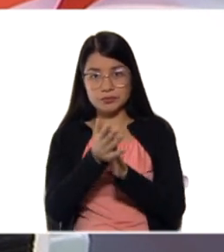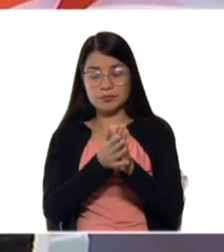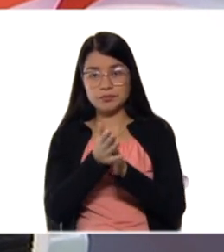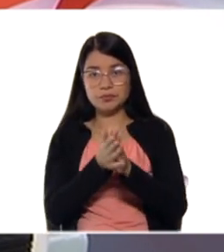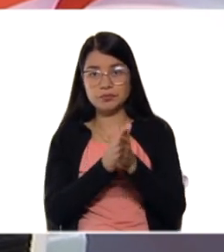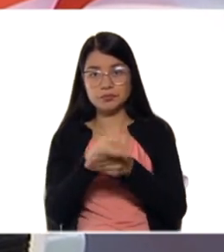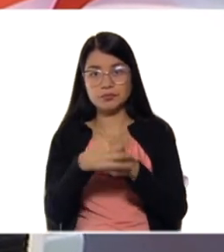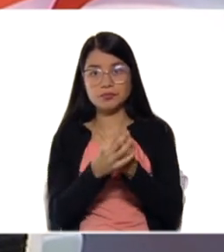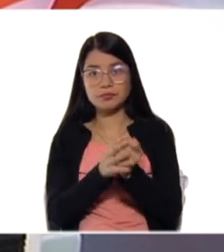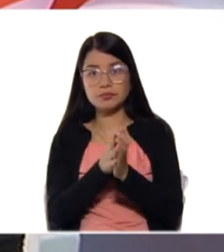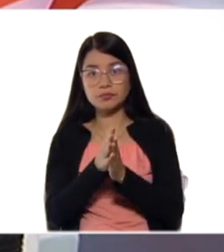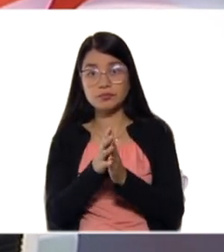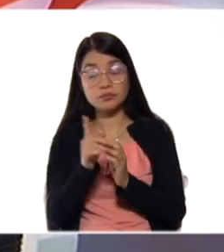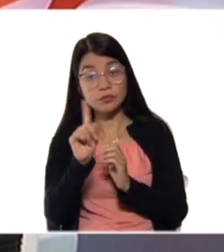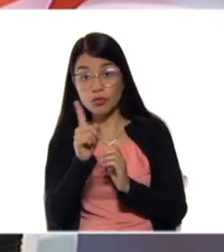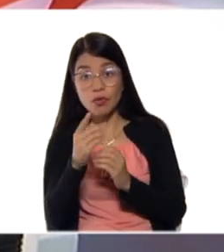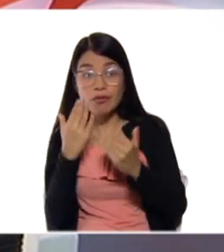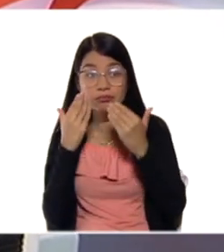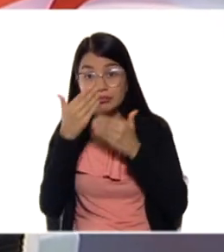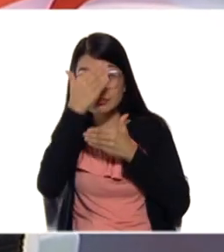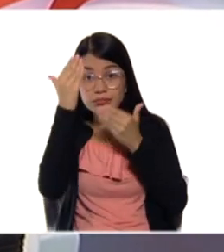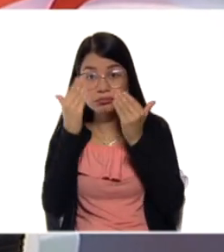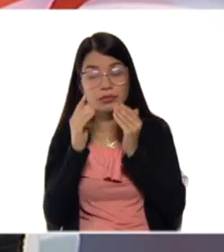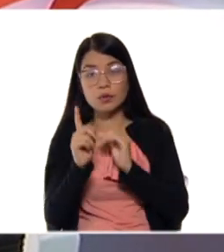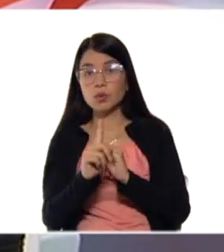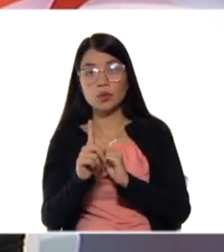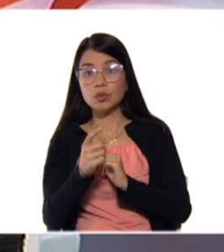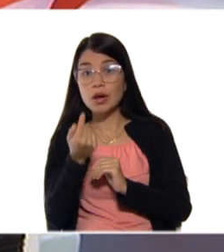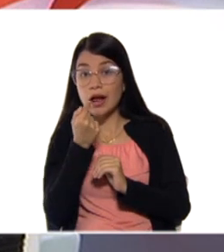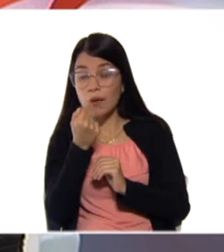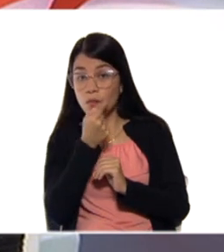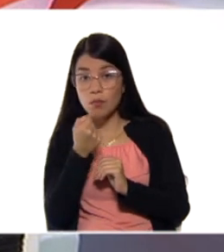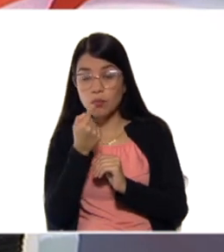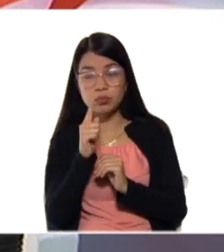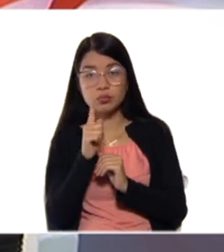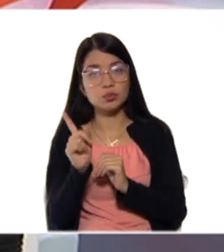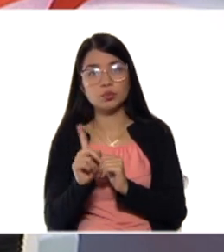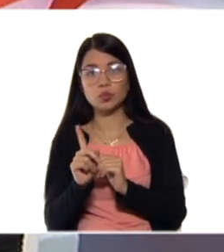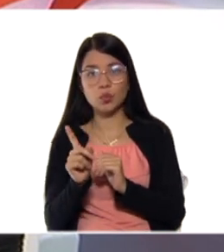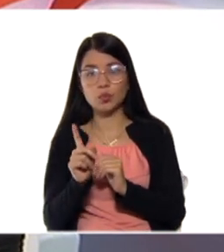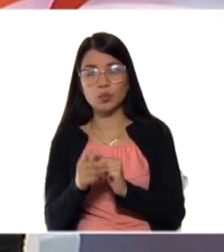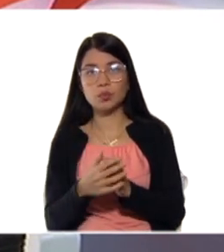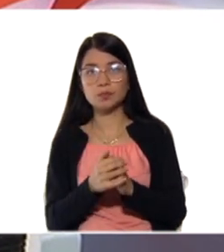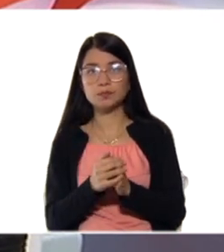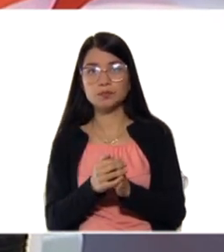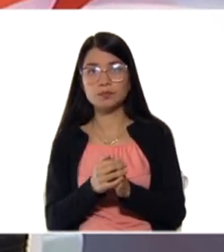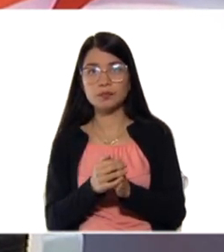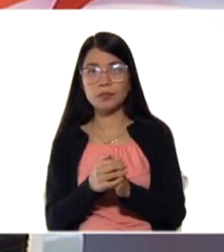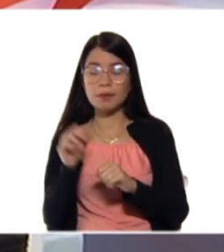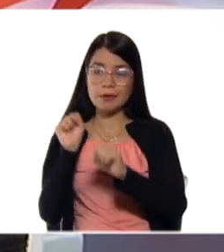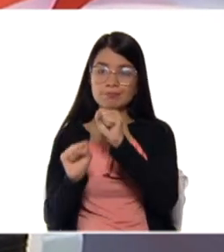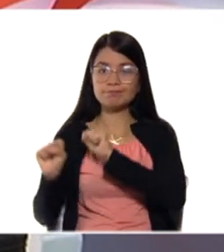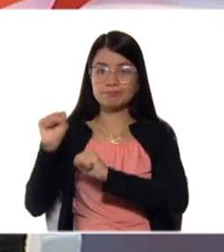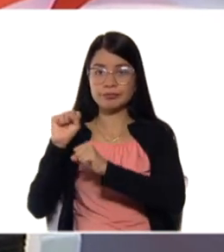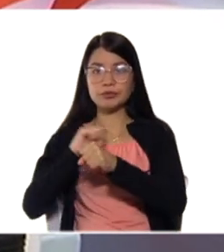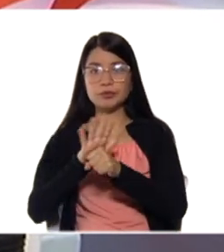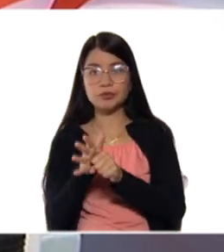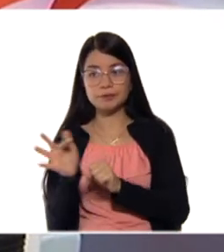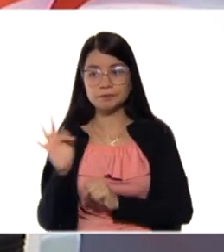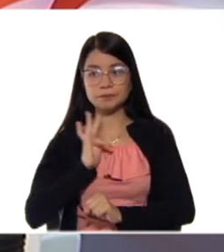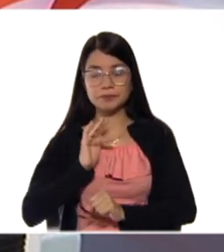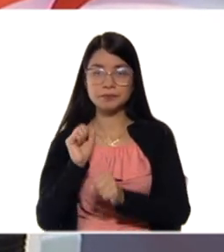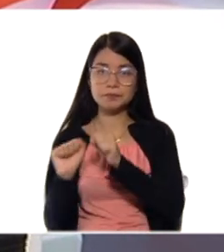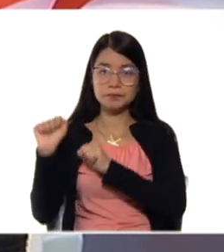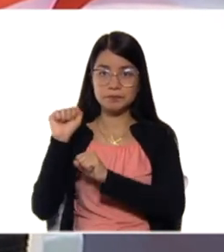pasarnos las manos por la cara ni meternas en la boca al fin de evitar el contagio.